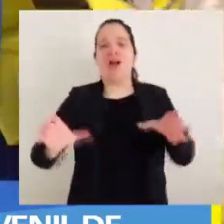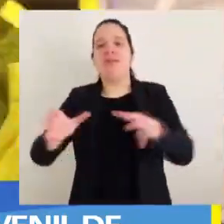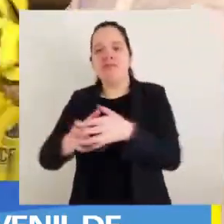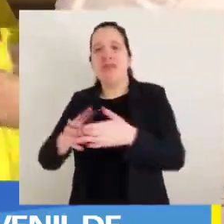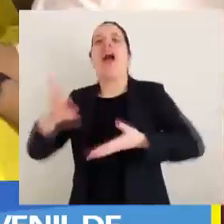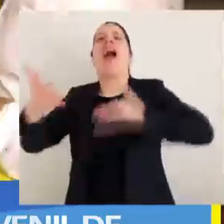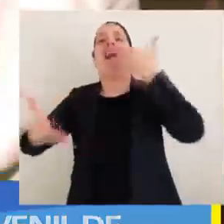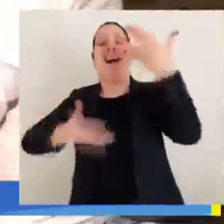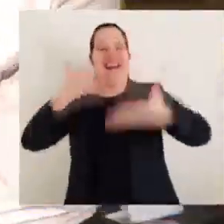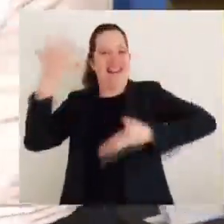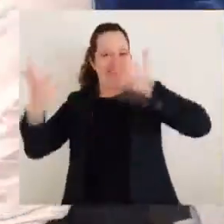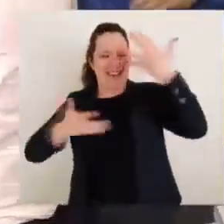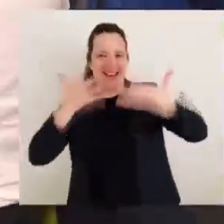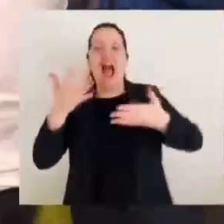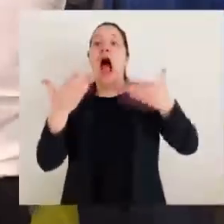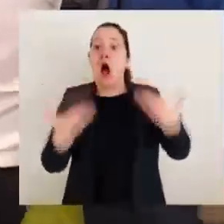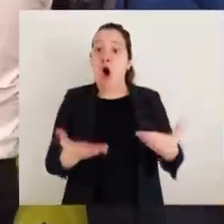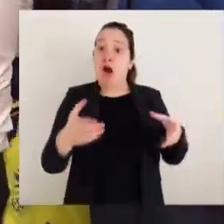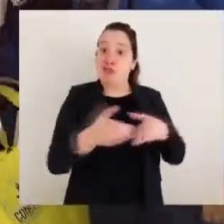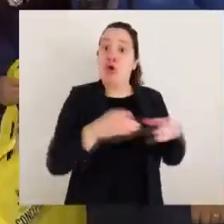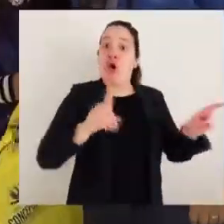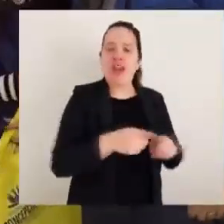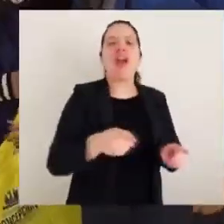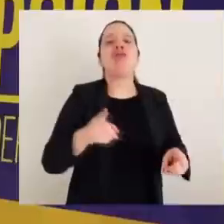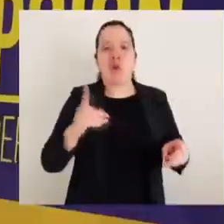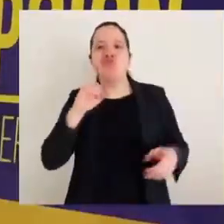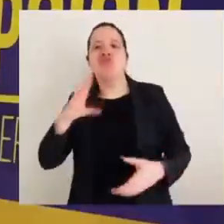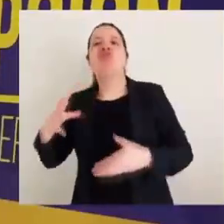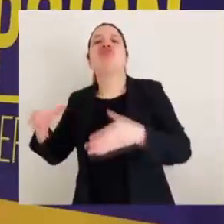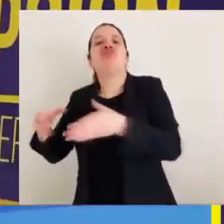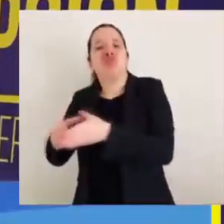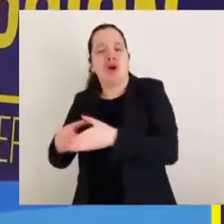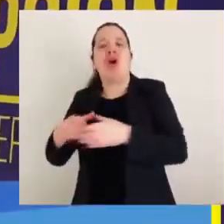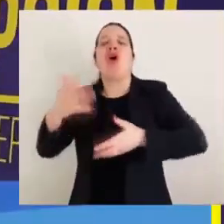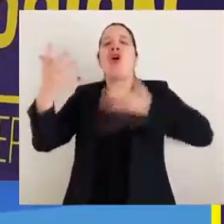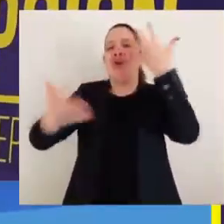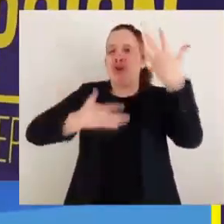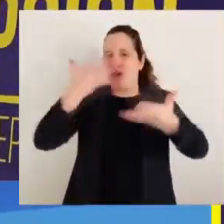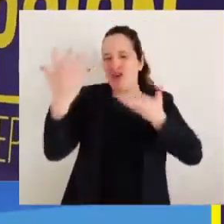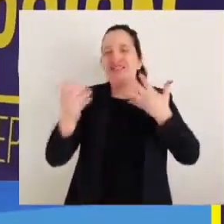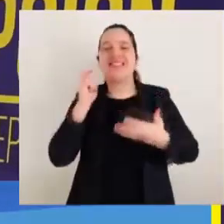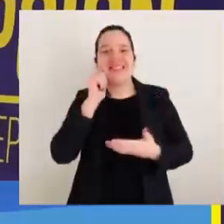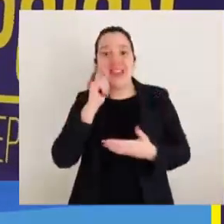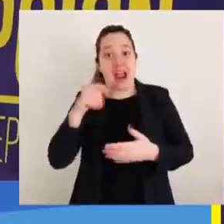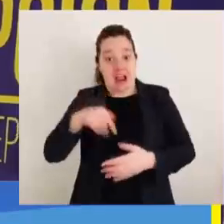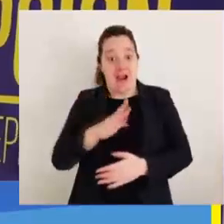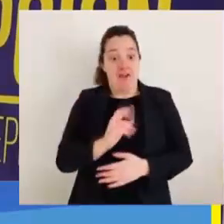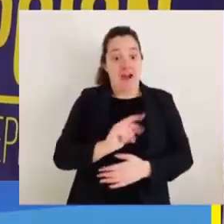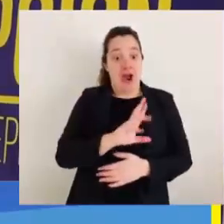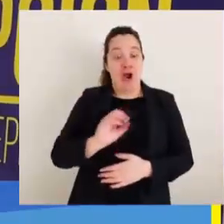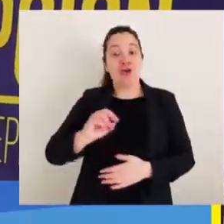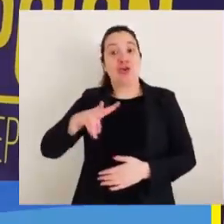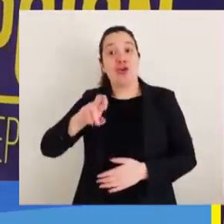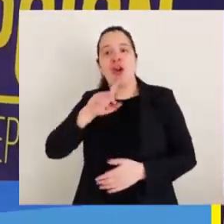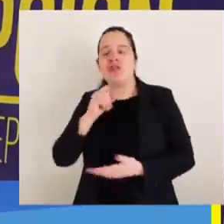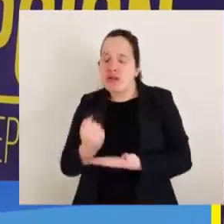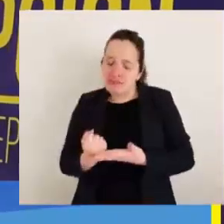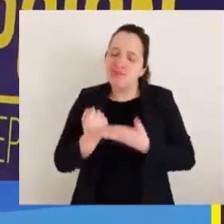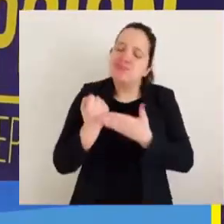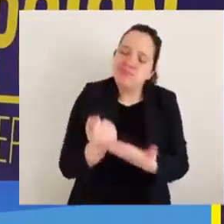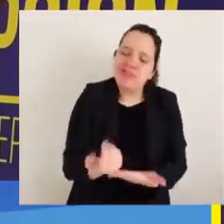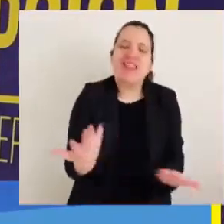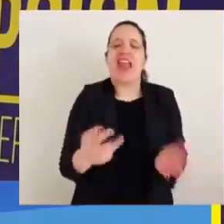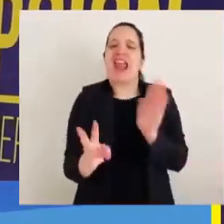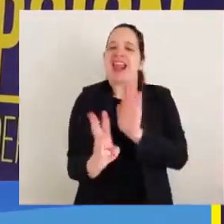Norte. Hoy día la orquesta tiene coro y la ciudad tiene Barrio Norte y Barrio Norte tiene esta expresión de